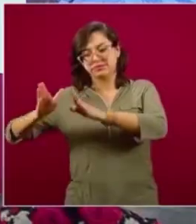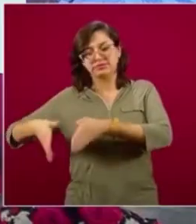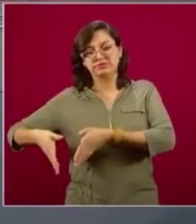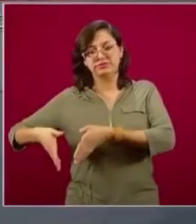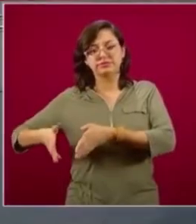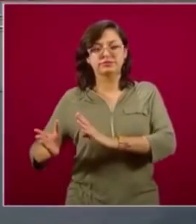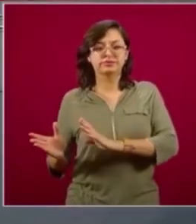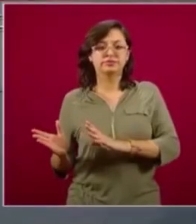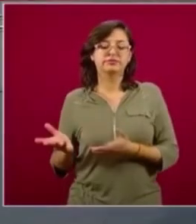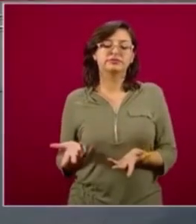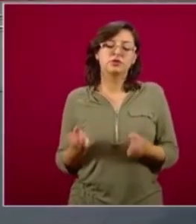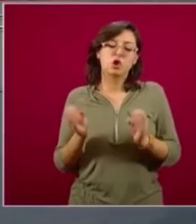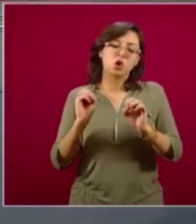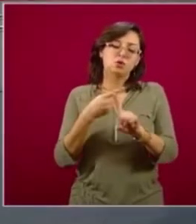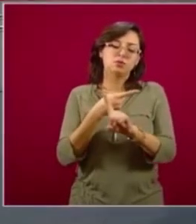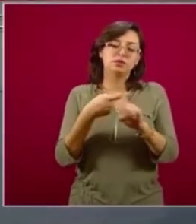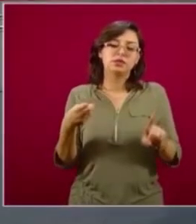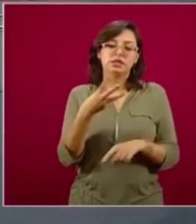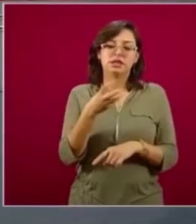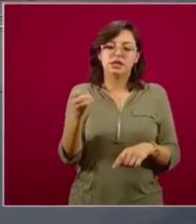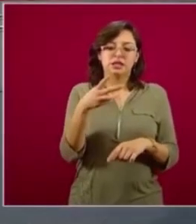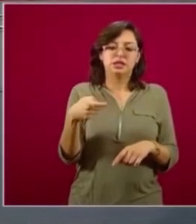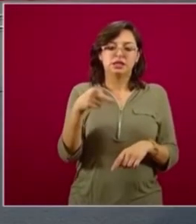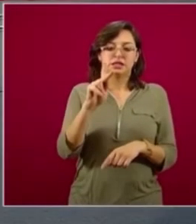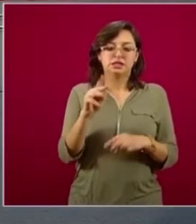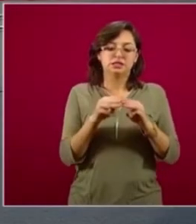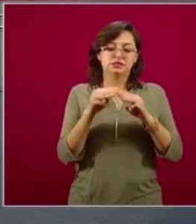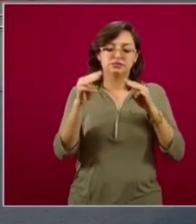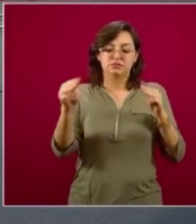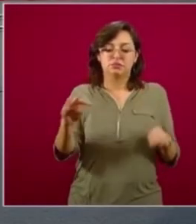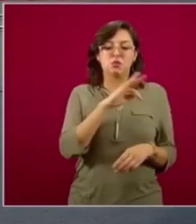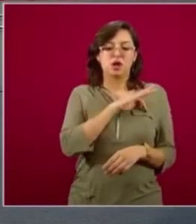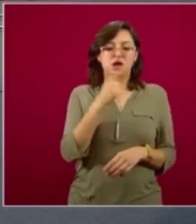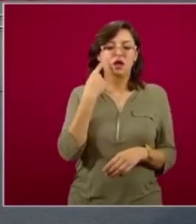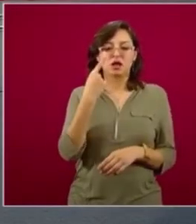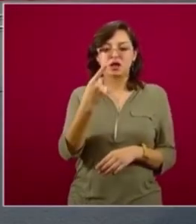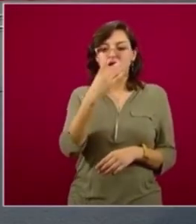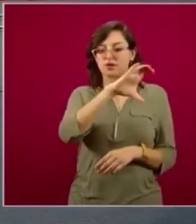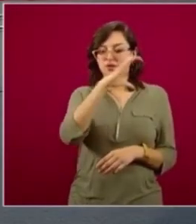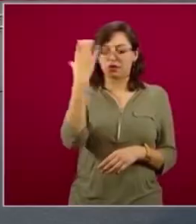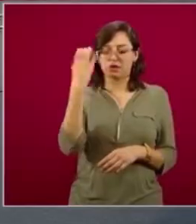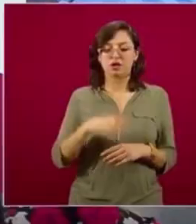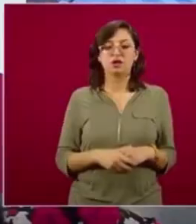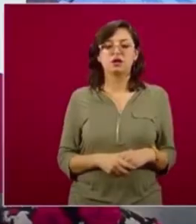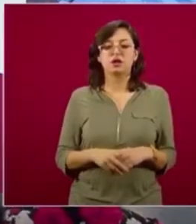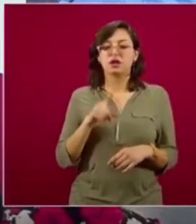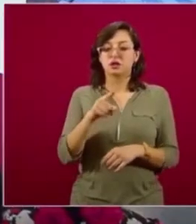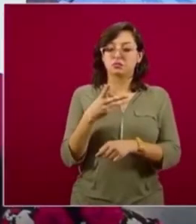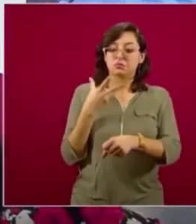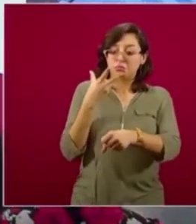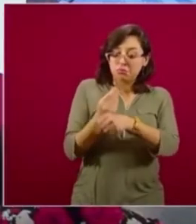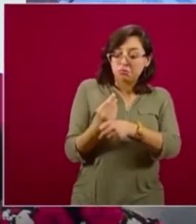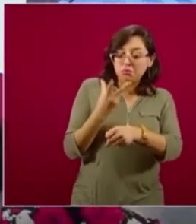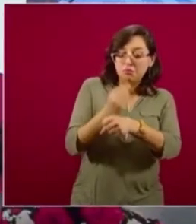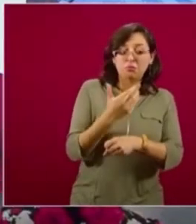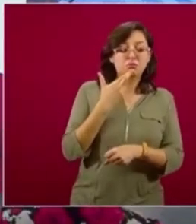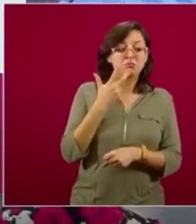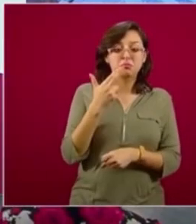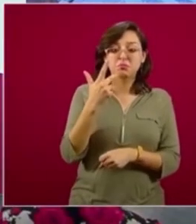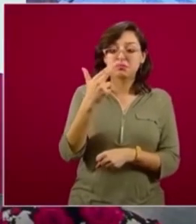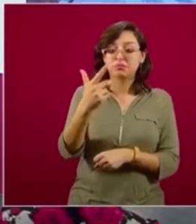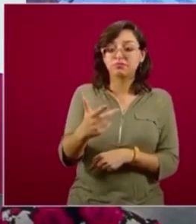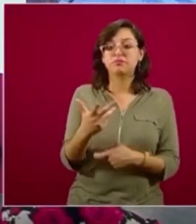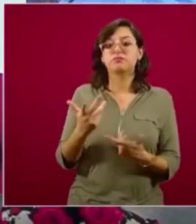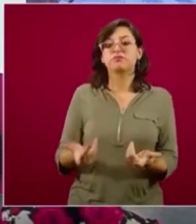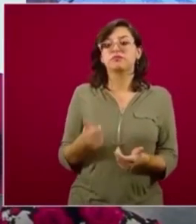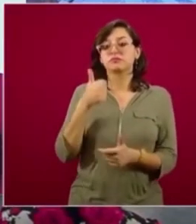tantos kilómetros, como ya con la sección que ustedes ven aquí. Estas fueron secciones mejoradas en su gran mayoría de seis